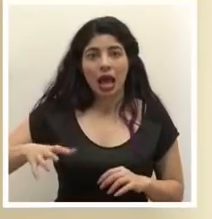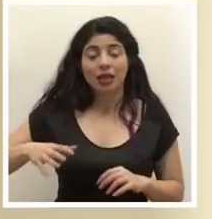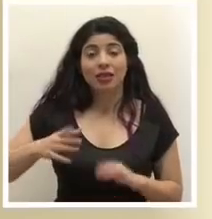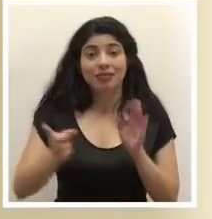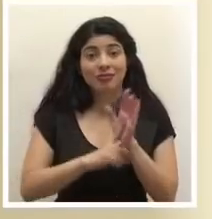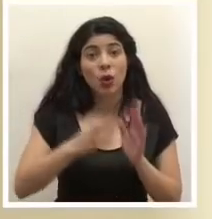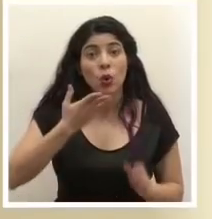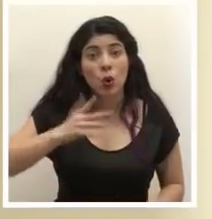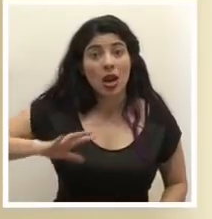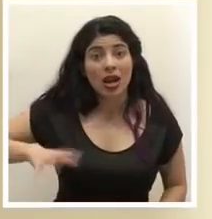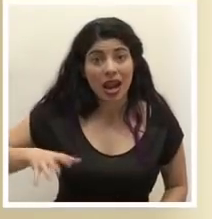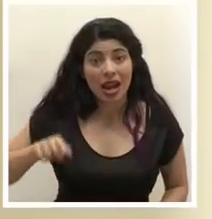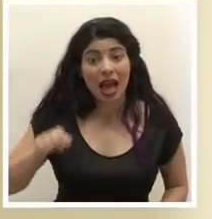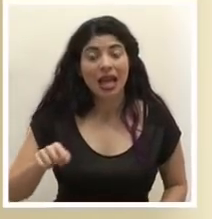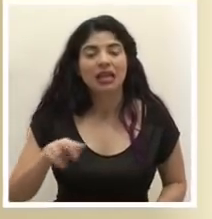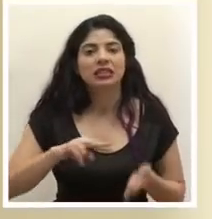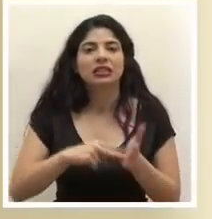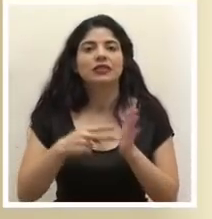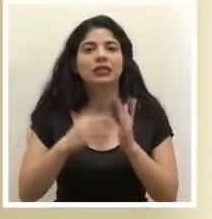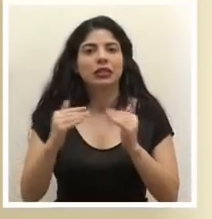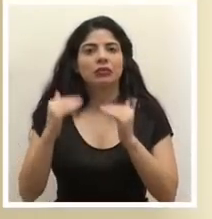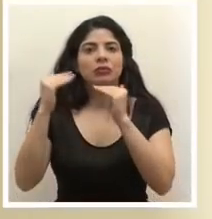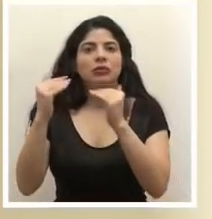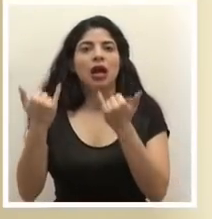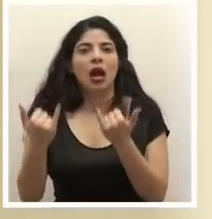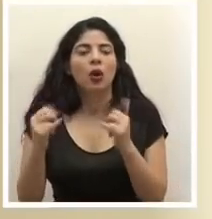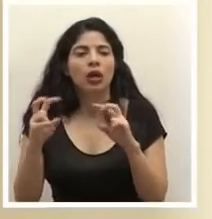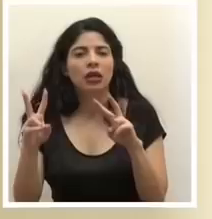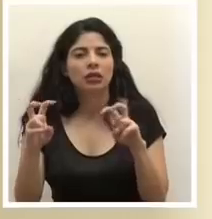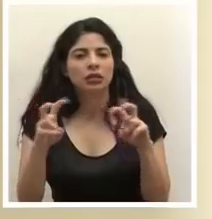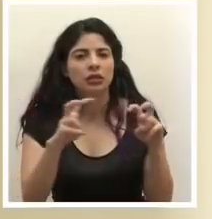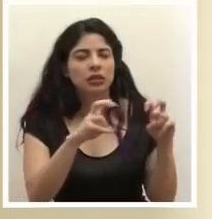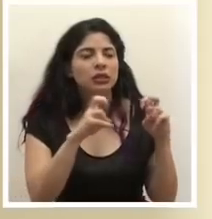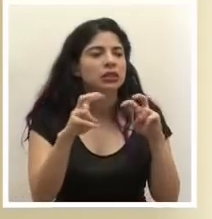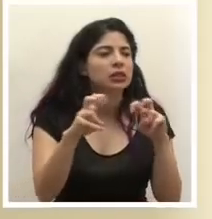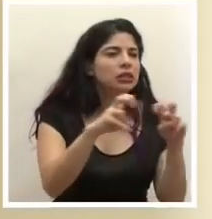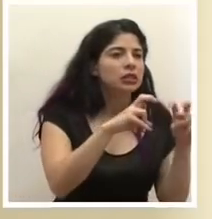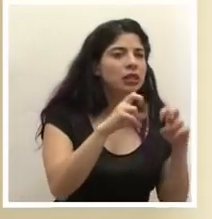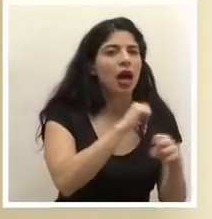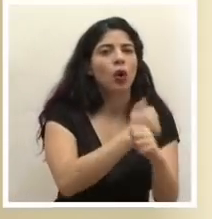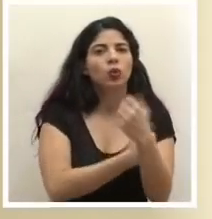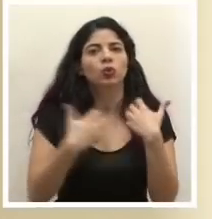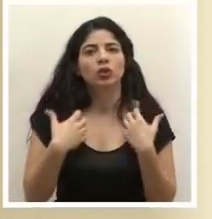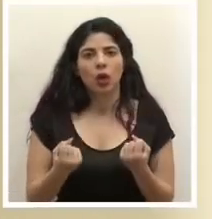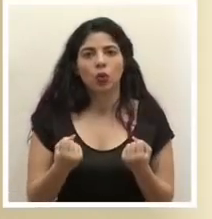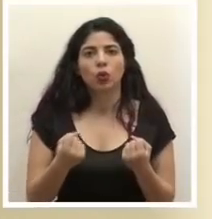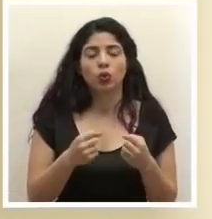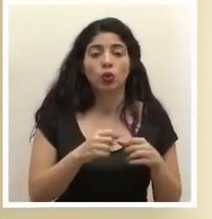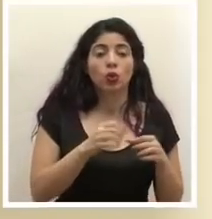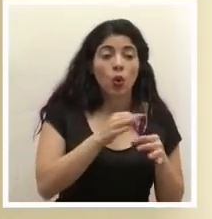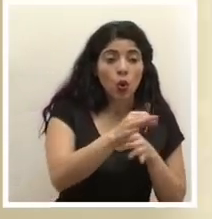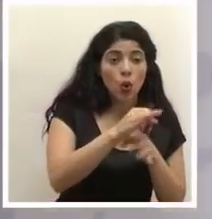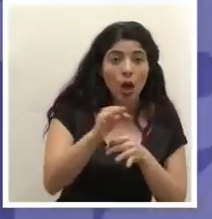naranja es una condición que estamos revisando en forma permanente con las autoridades sanitarias, tanto a nivel local